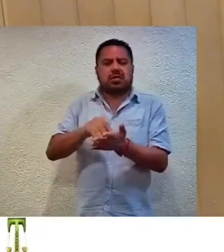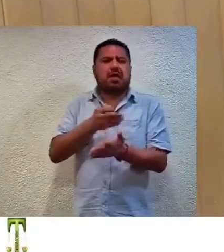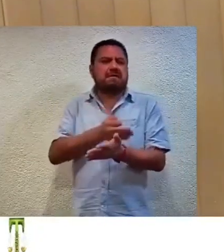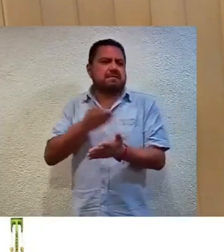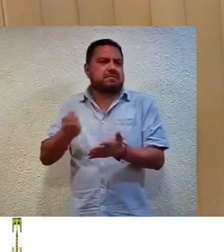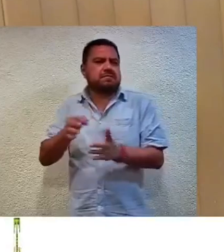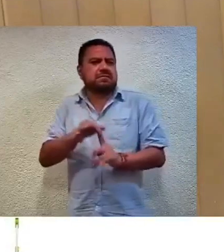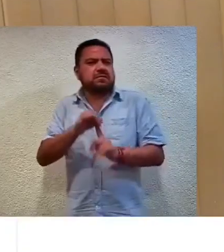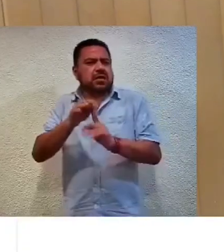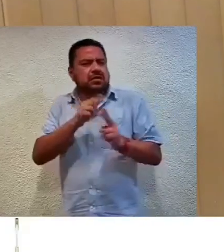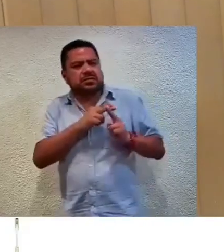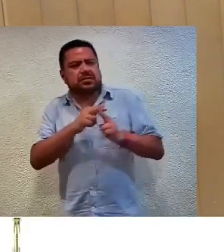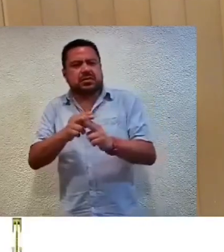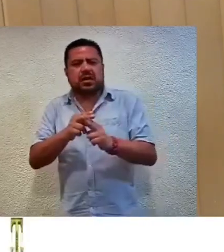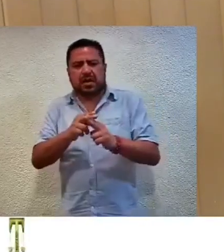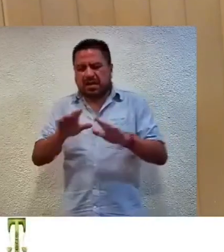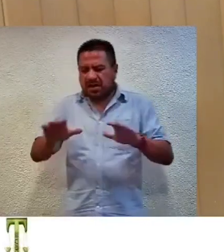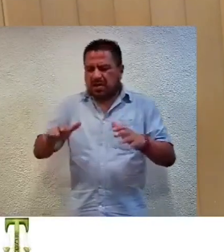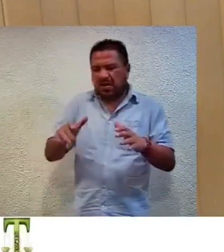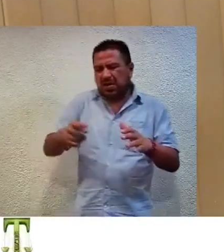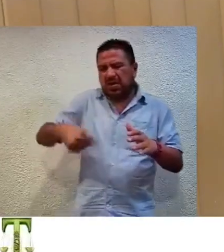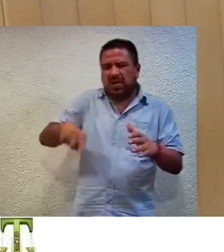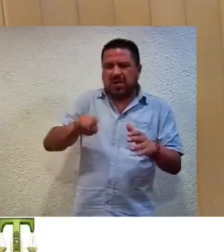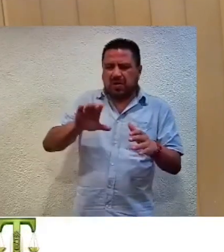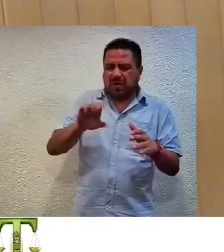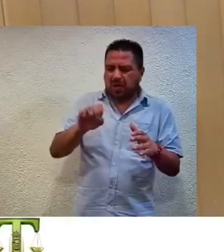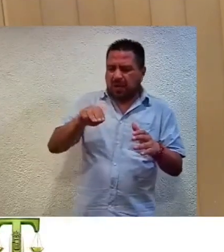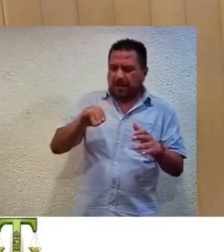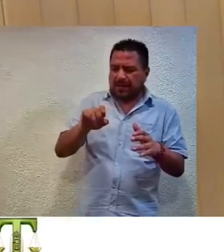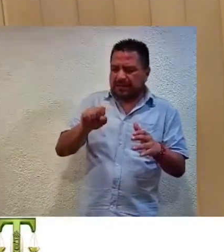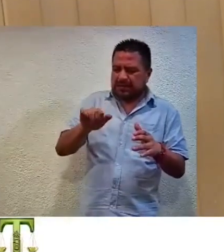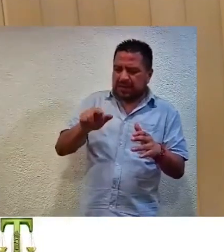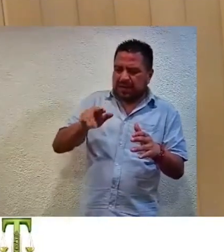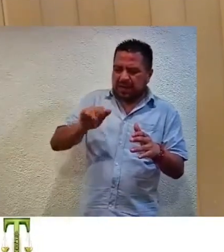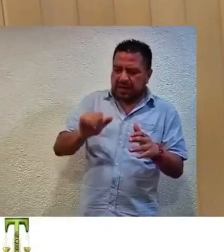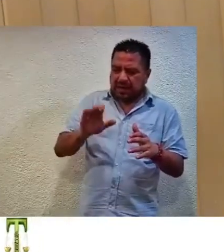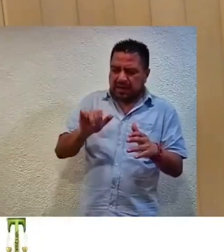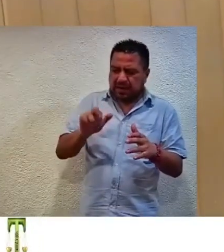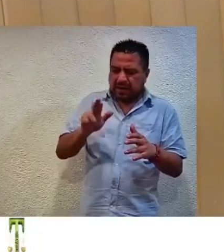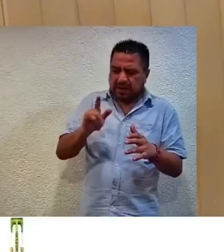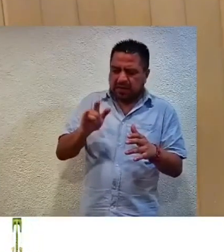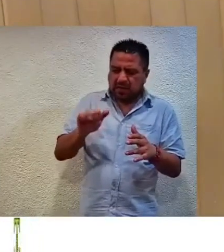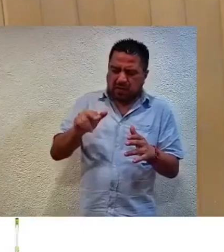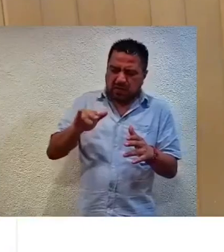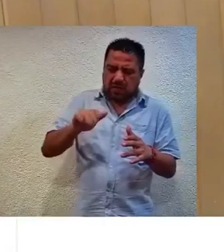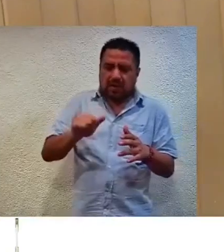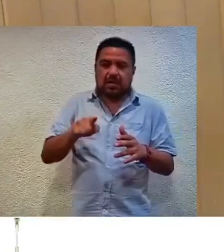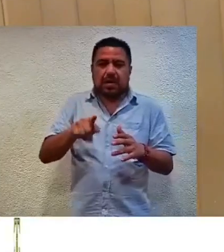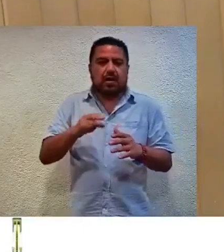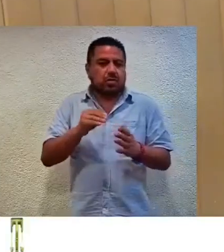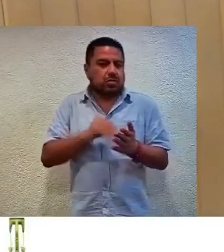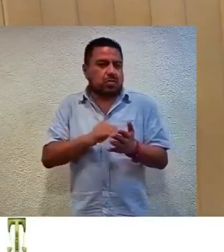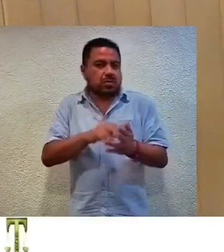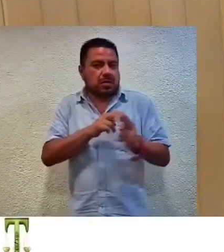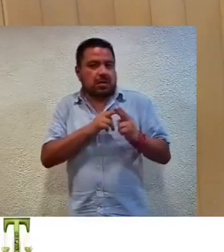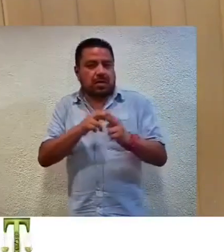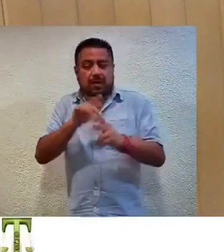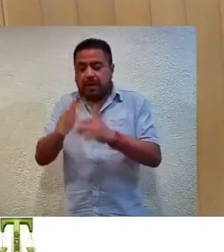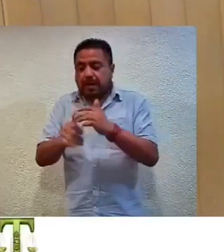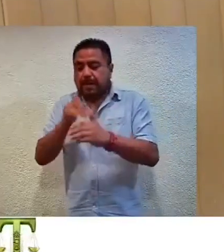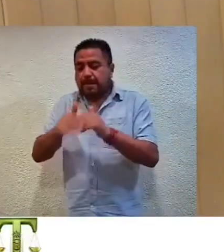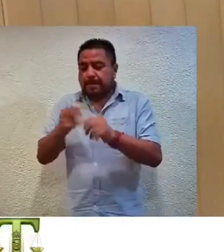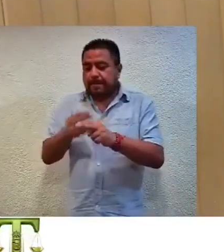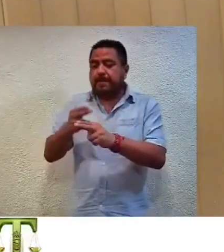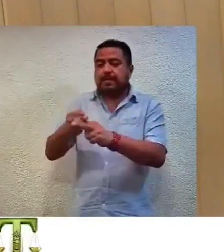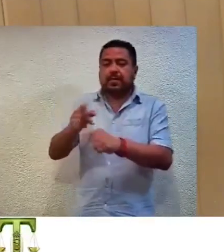motivo por el cual el periodo de la comisaría propietaria Carolina Aida Santiago Morales está transcurriendo y finalizará hasta el